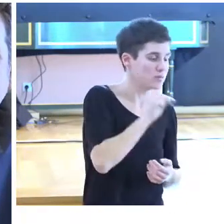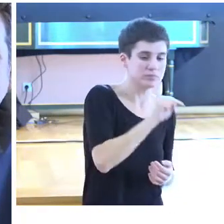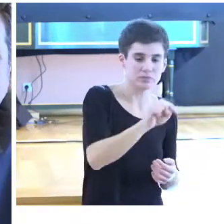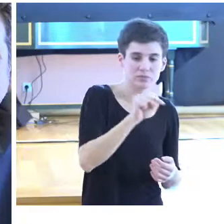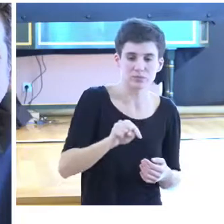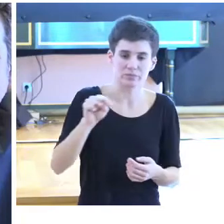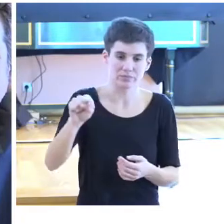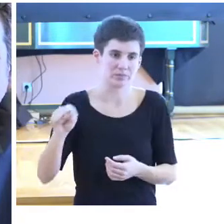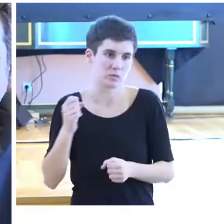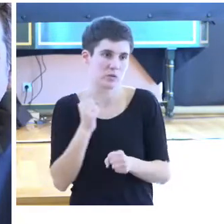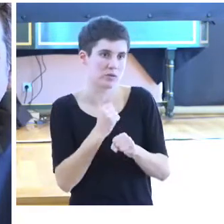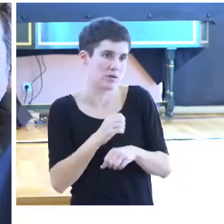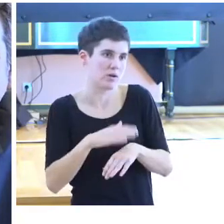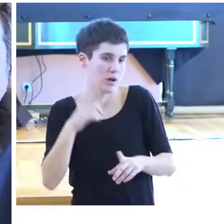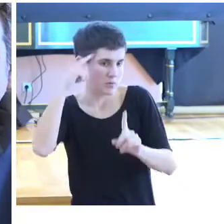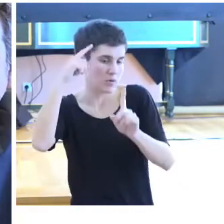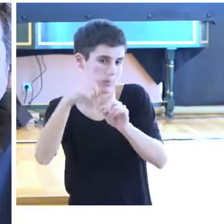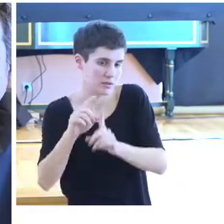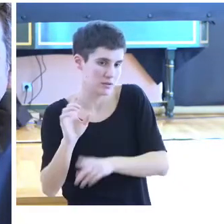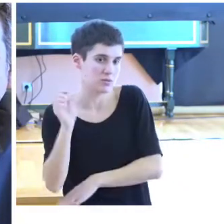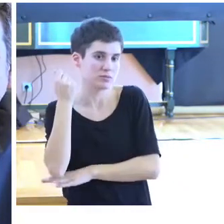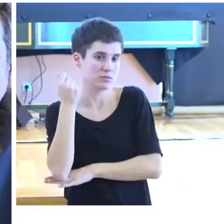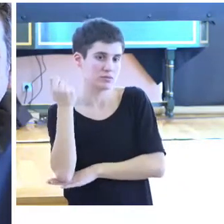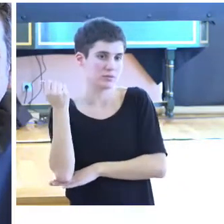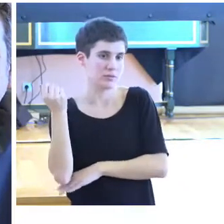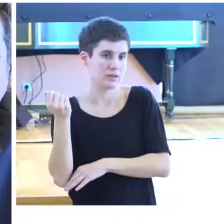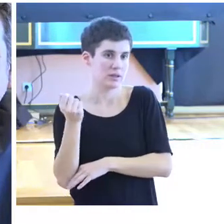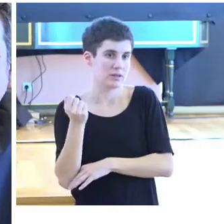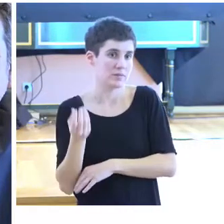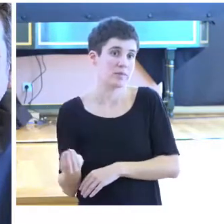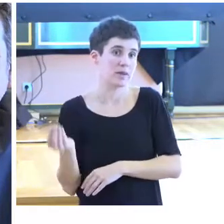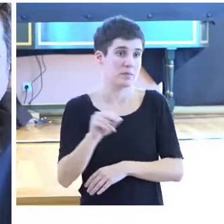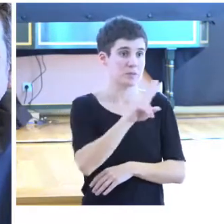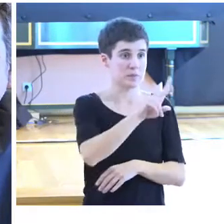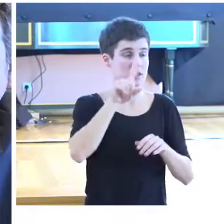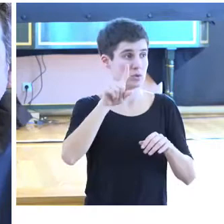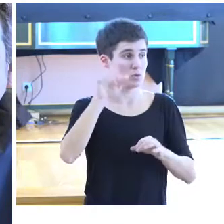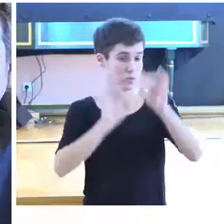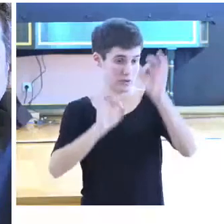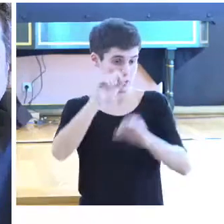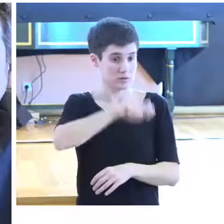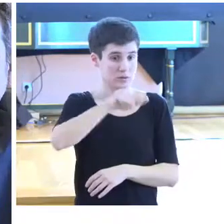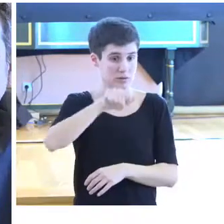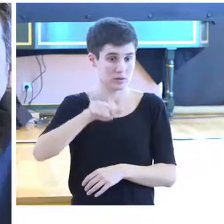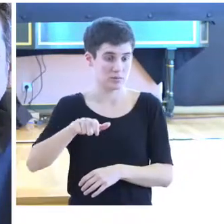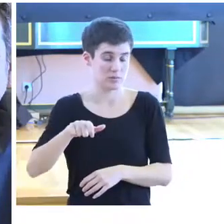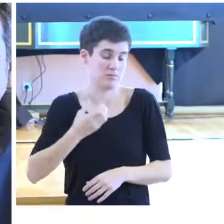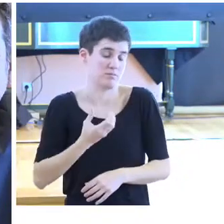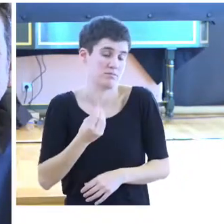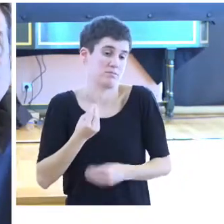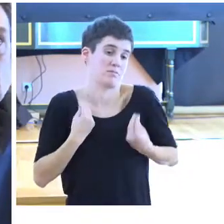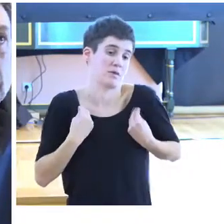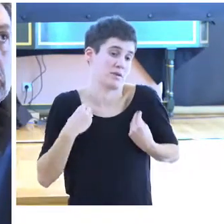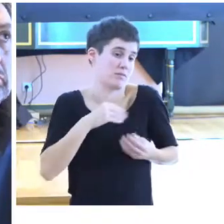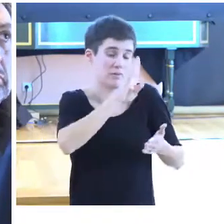objetivo que hemos alcanzado y, además, el 21% de la población vive en un único municipio, que es Barcelona,